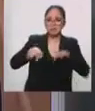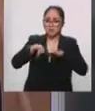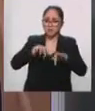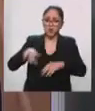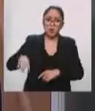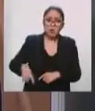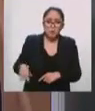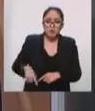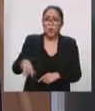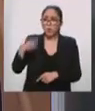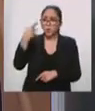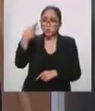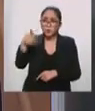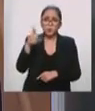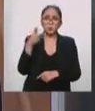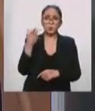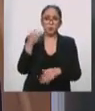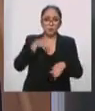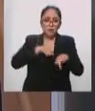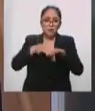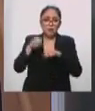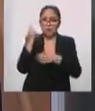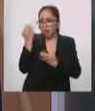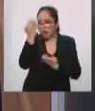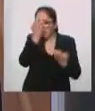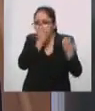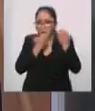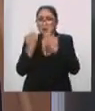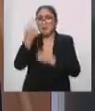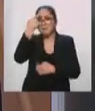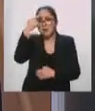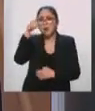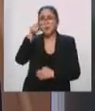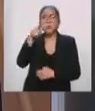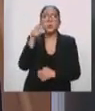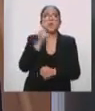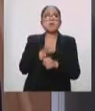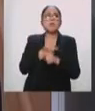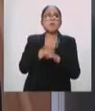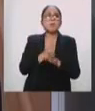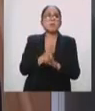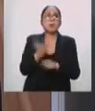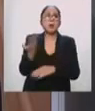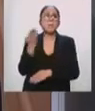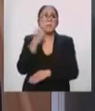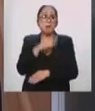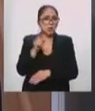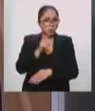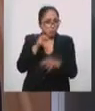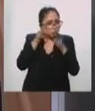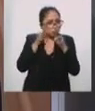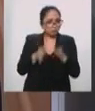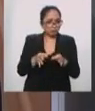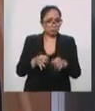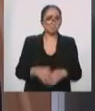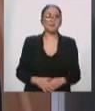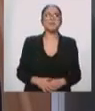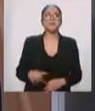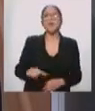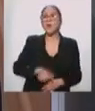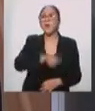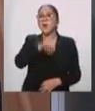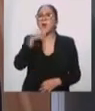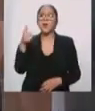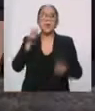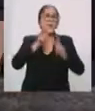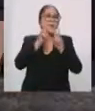evaluados precisamente pues para evitar la desinformación, ¿no? Así es. Pero bueno, pues vámonos a otros temas más agradables. Oye, pues